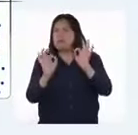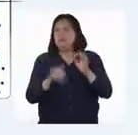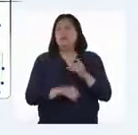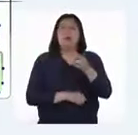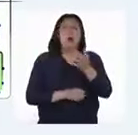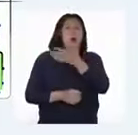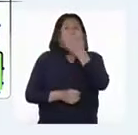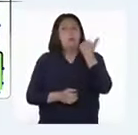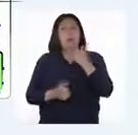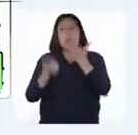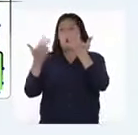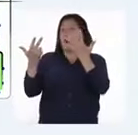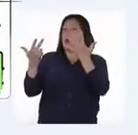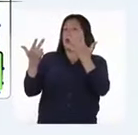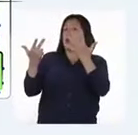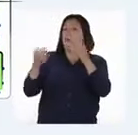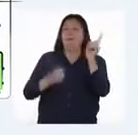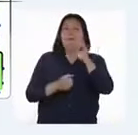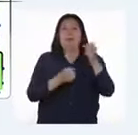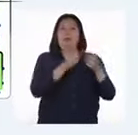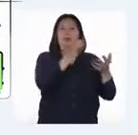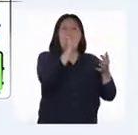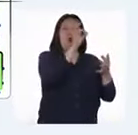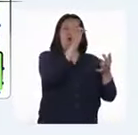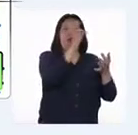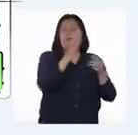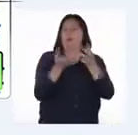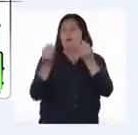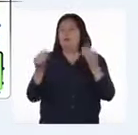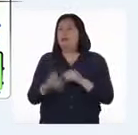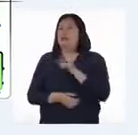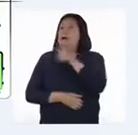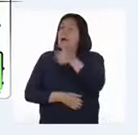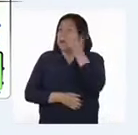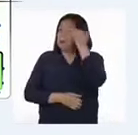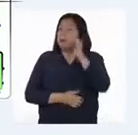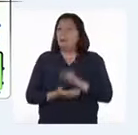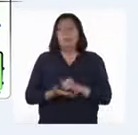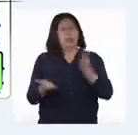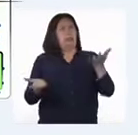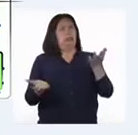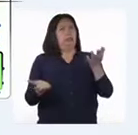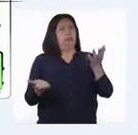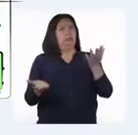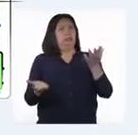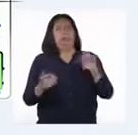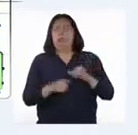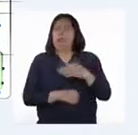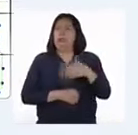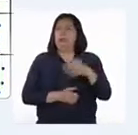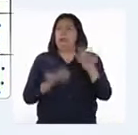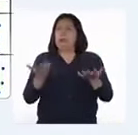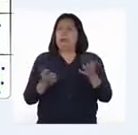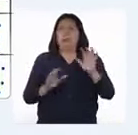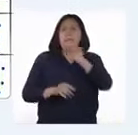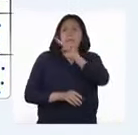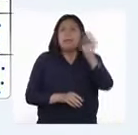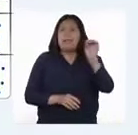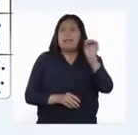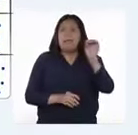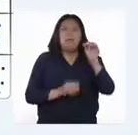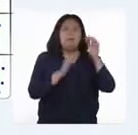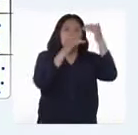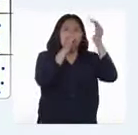O mejor en ocho, para no contar tanto. Es una buena idea. Mmm, ¿y si nos lanzamos y dividimos en 20?